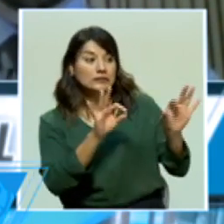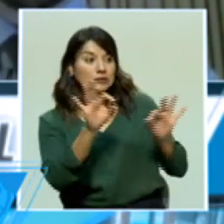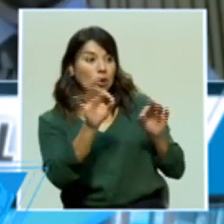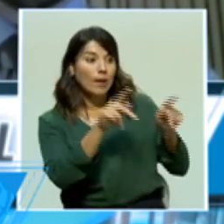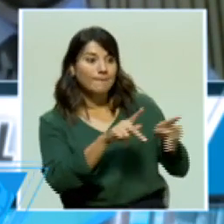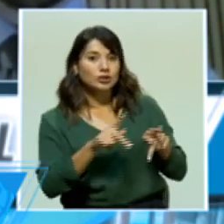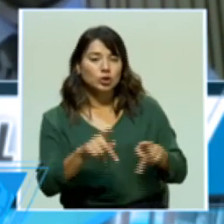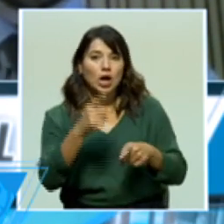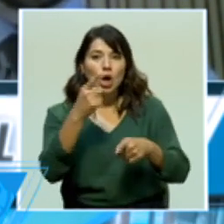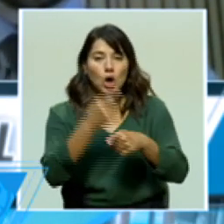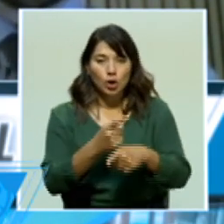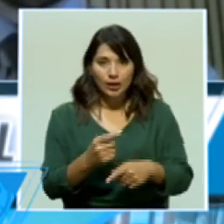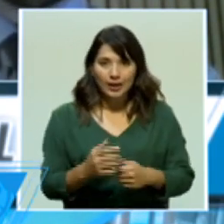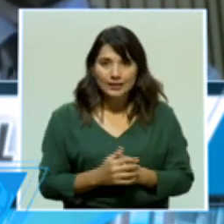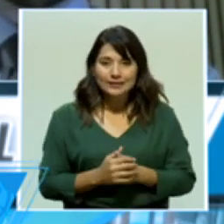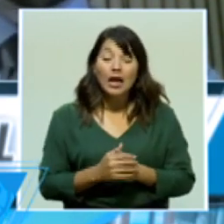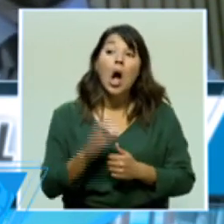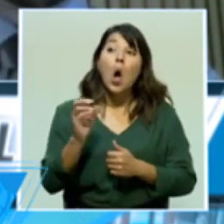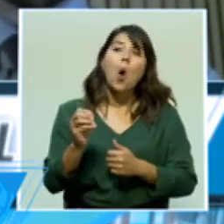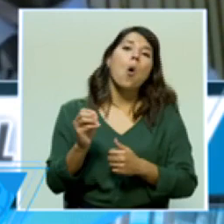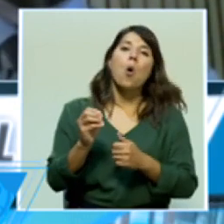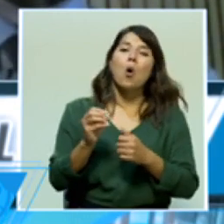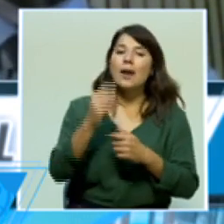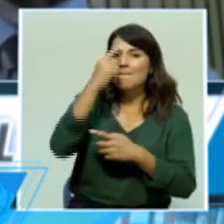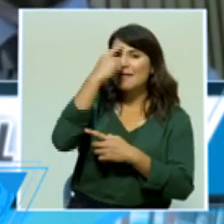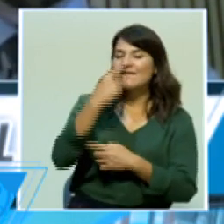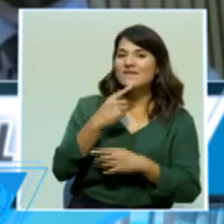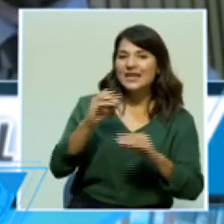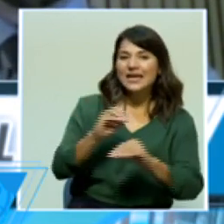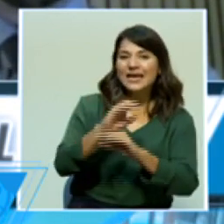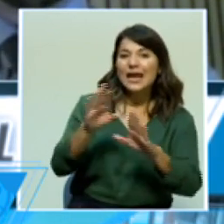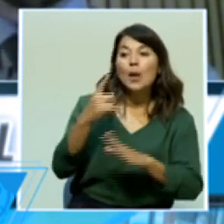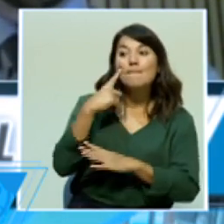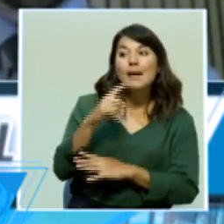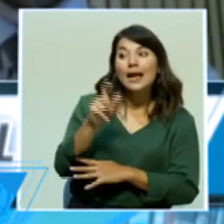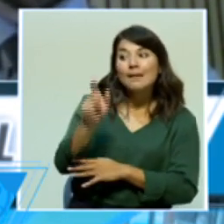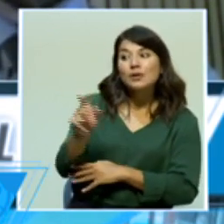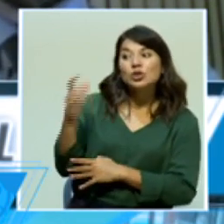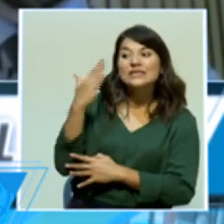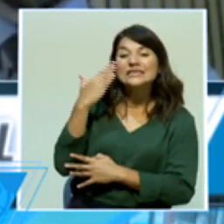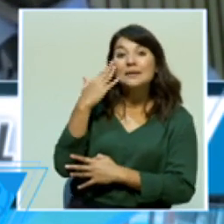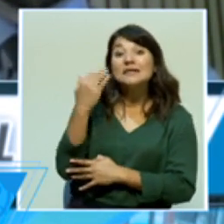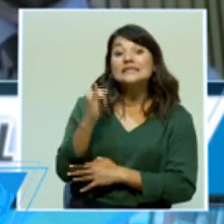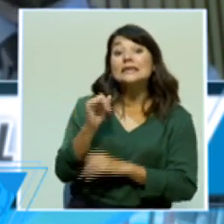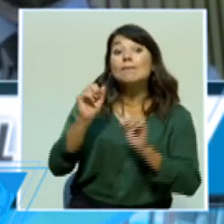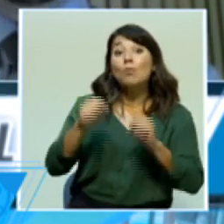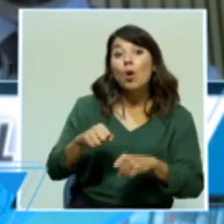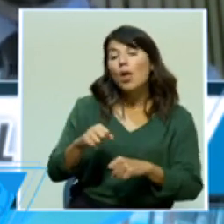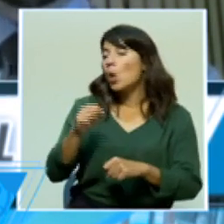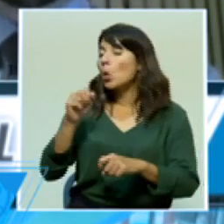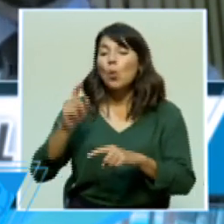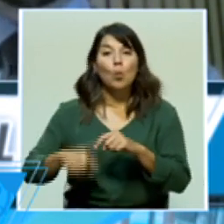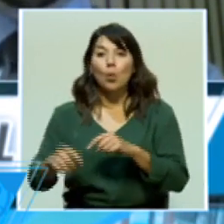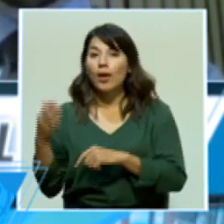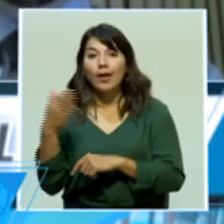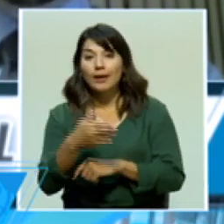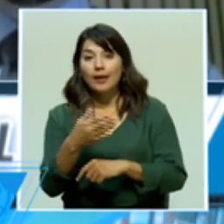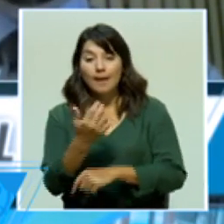sepa que a ellos son de quienes les toca ir a aplicarse la vacuna? Sí.